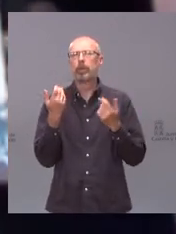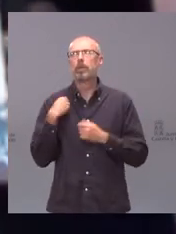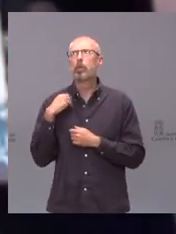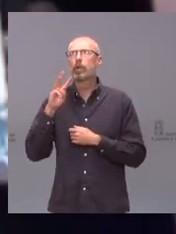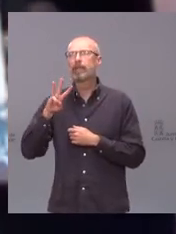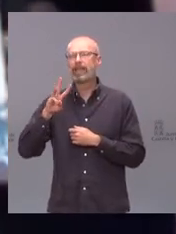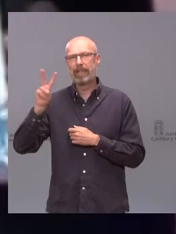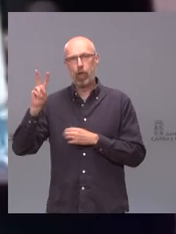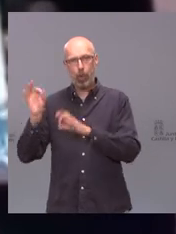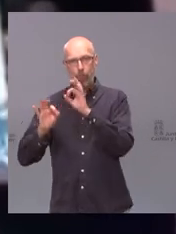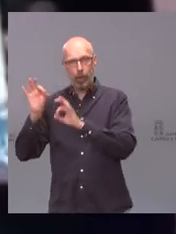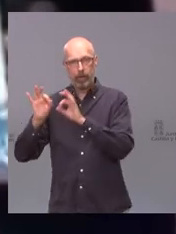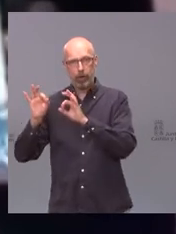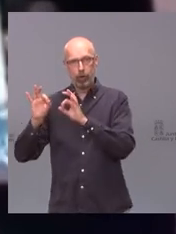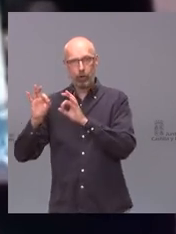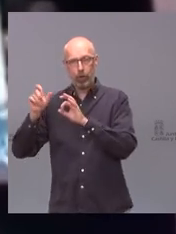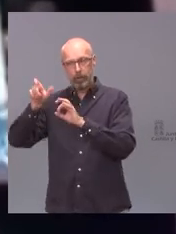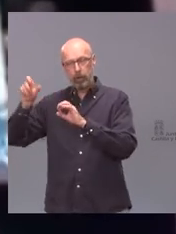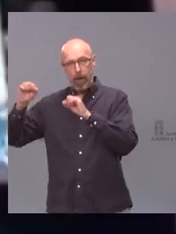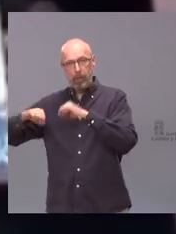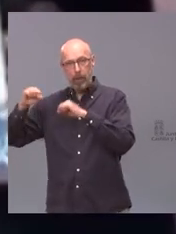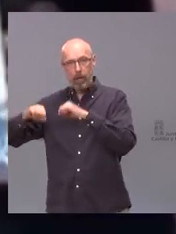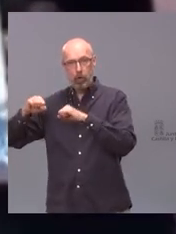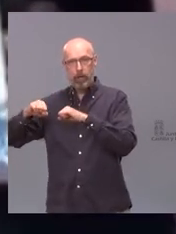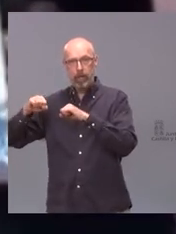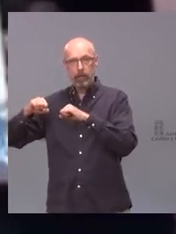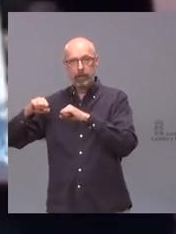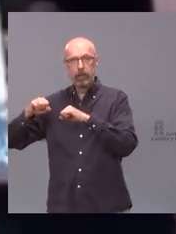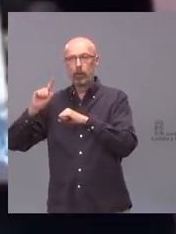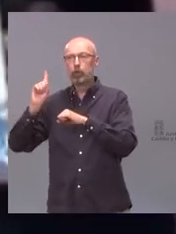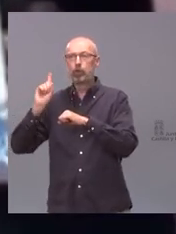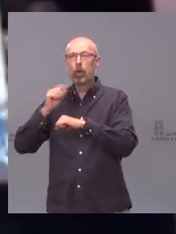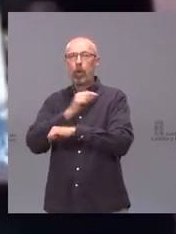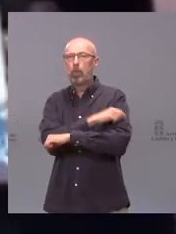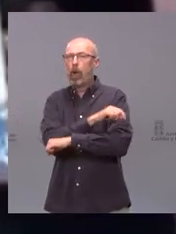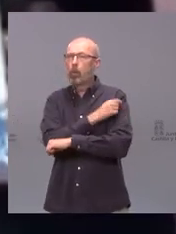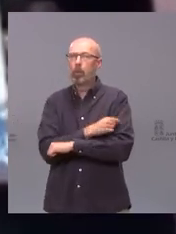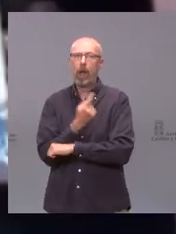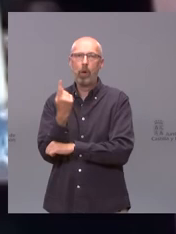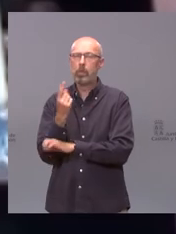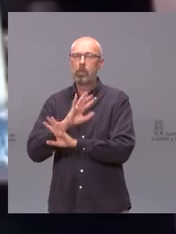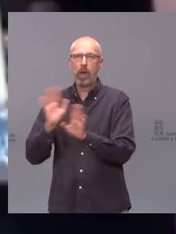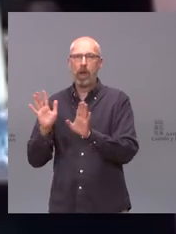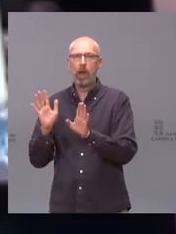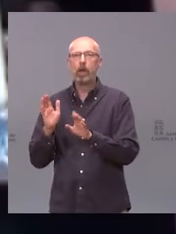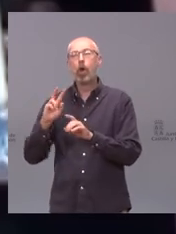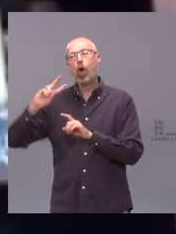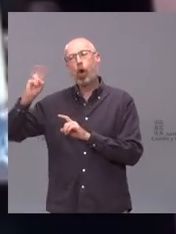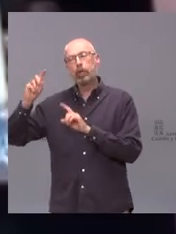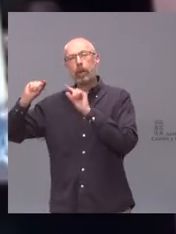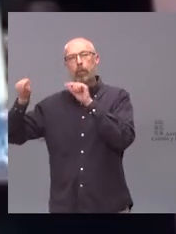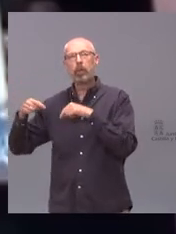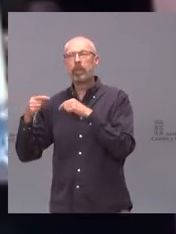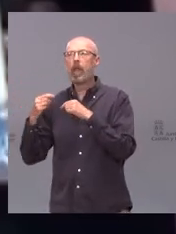% de los mayores solamente protegidos con las dos dosis frente a provincias como Soria con el 92% o el